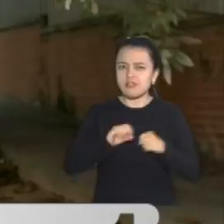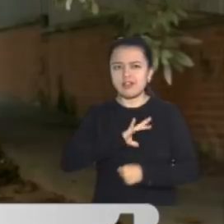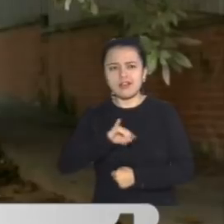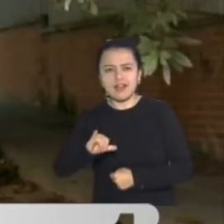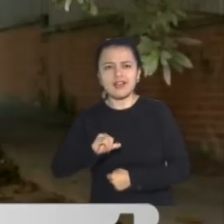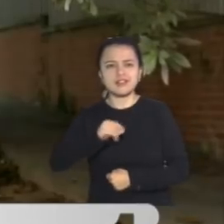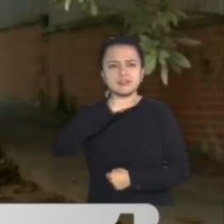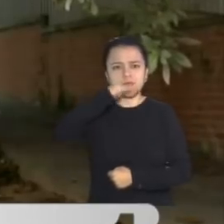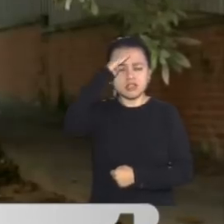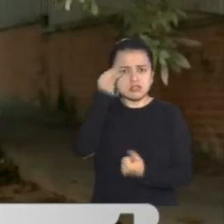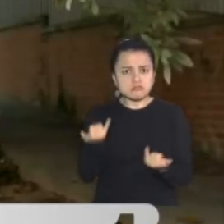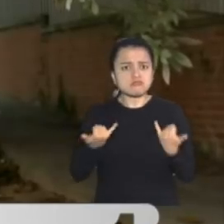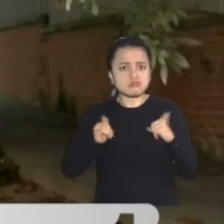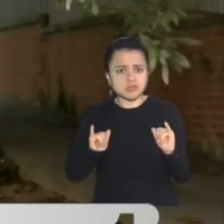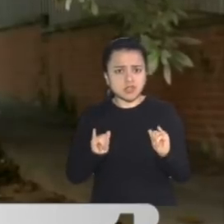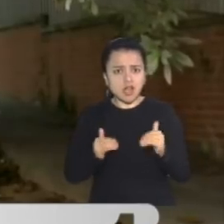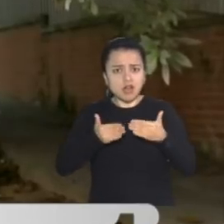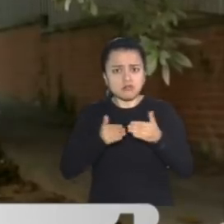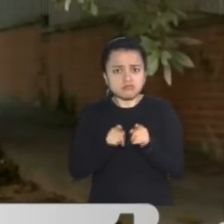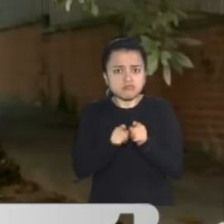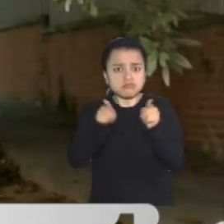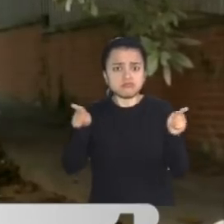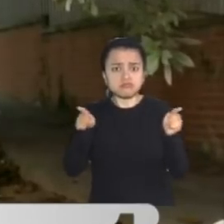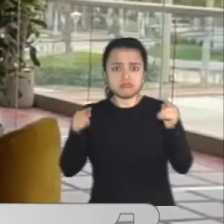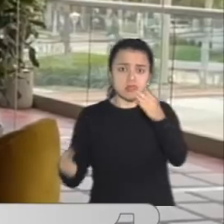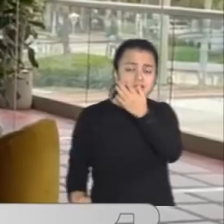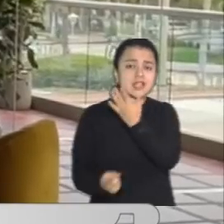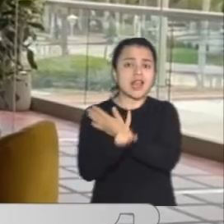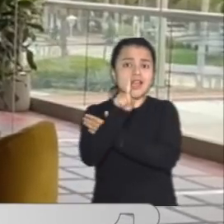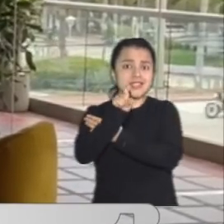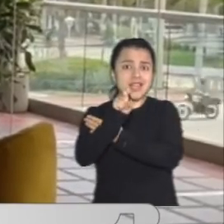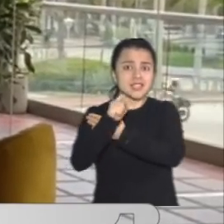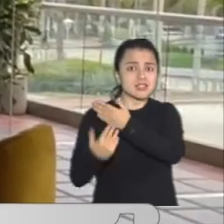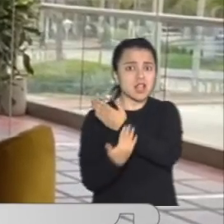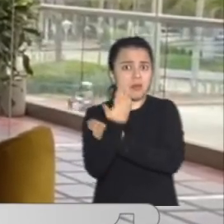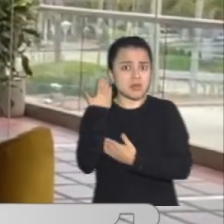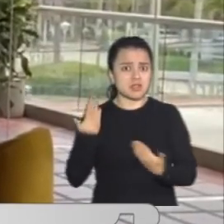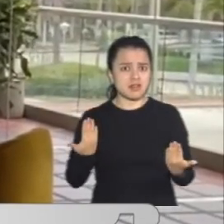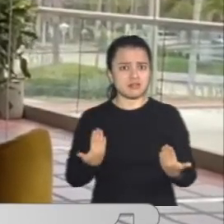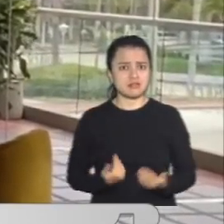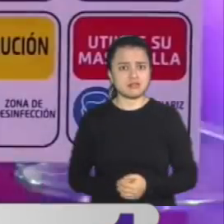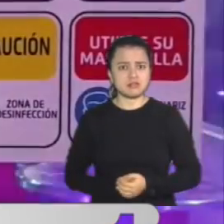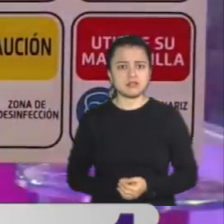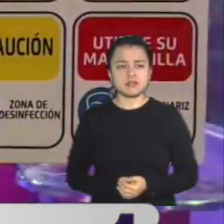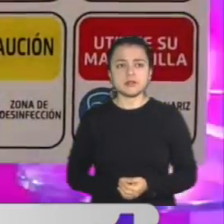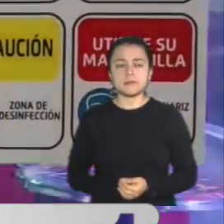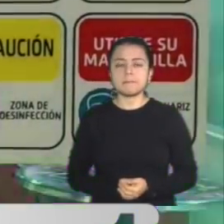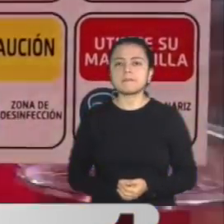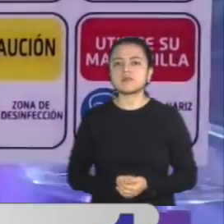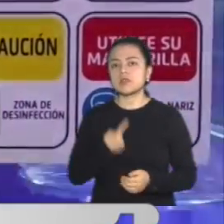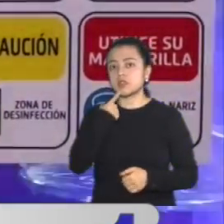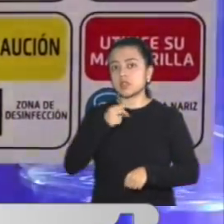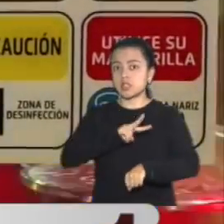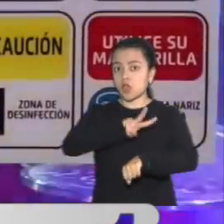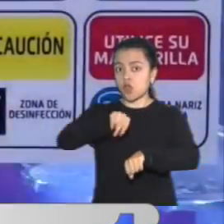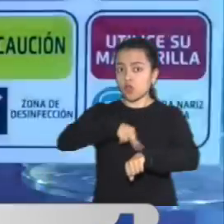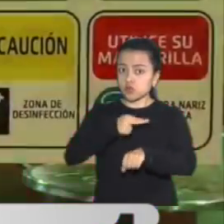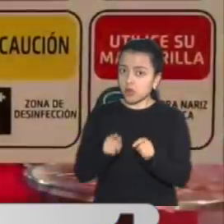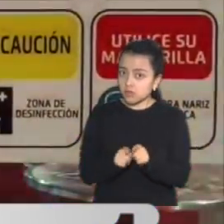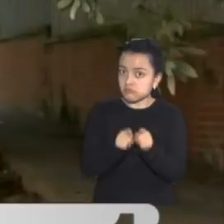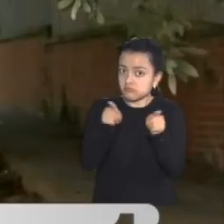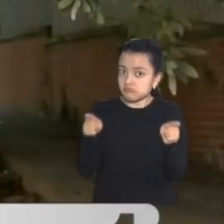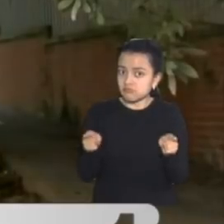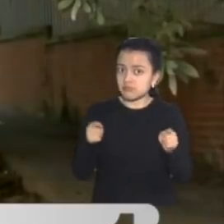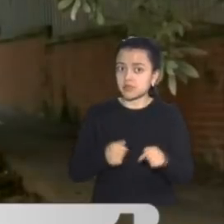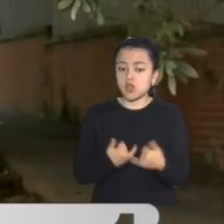Cali y Medellín ya tienen extendido el horario hasta las seis de la mañana. Piden la extensión del horario, por lo menos dos horas. Actualmente